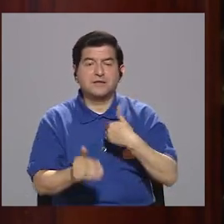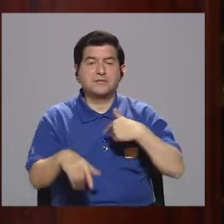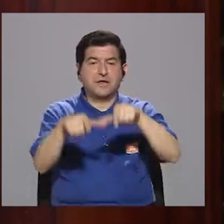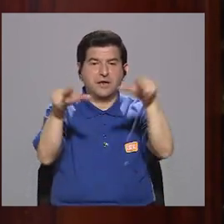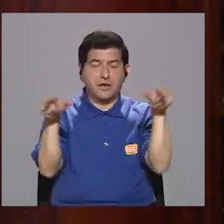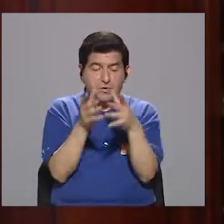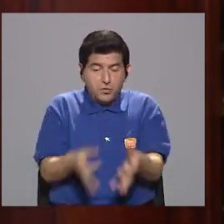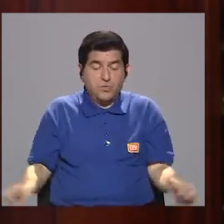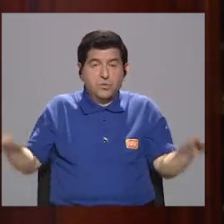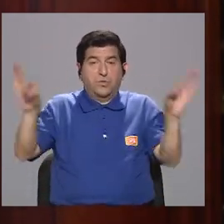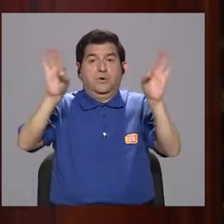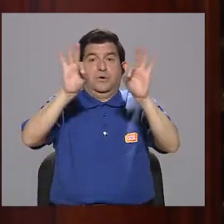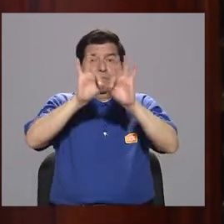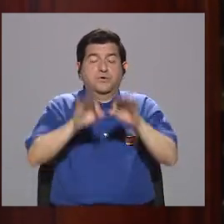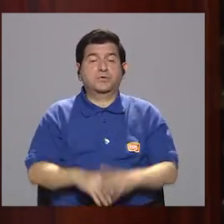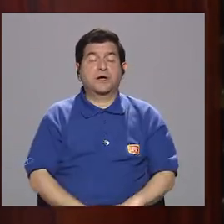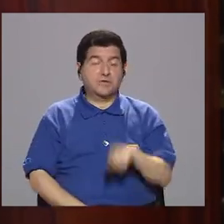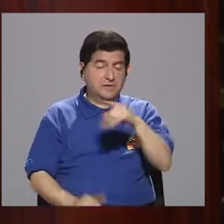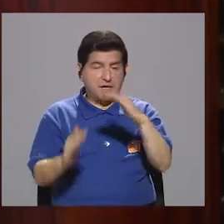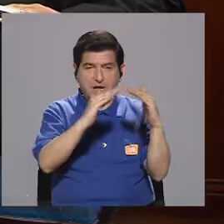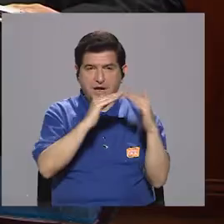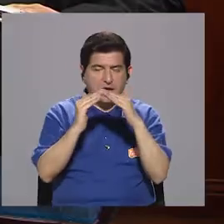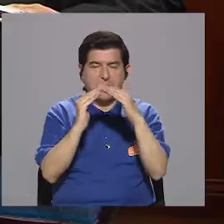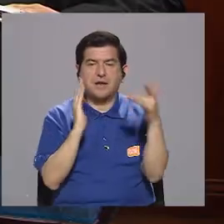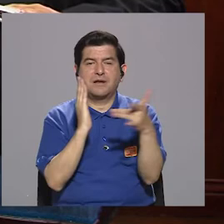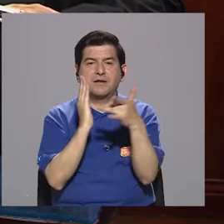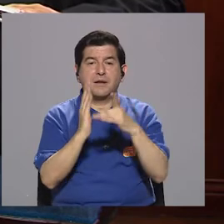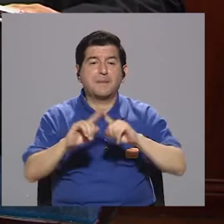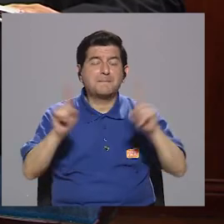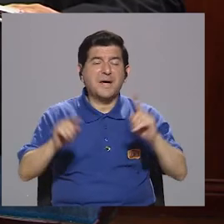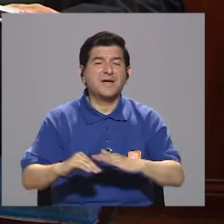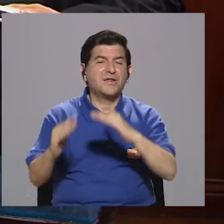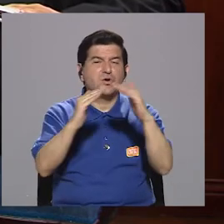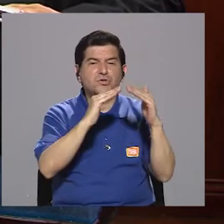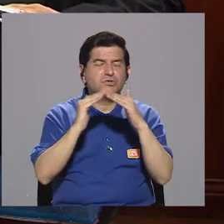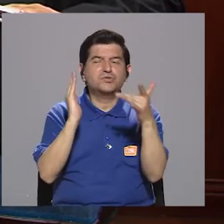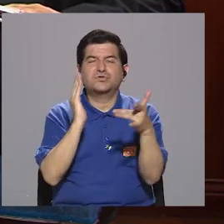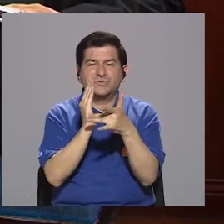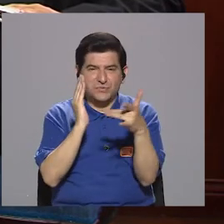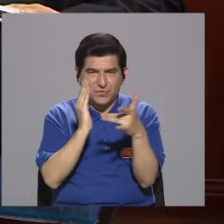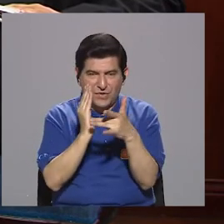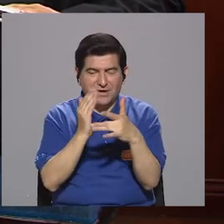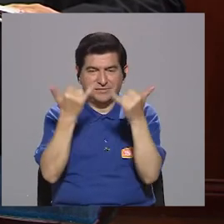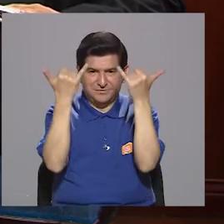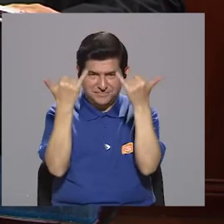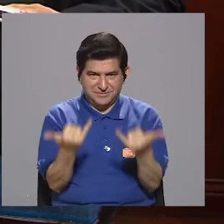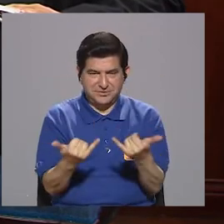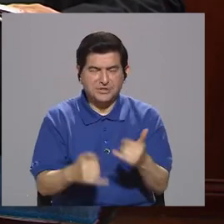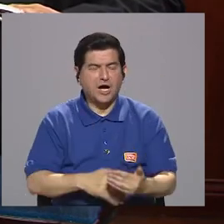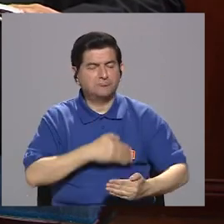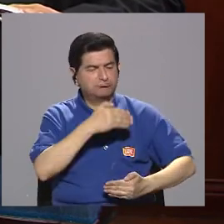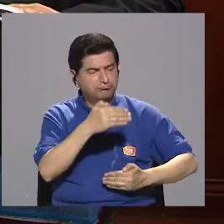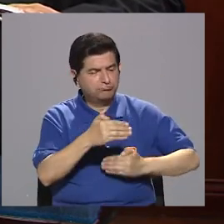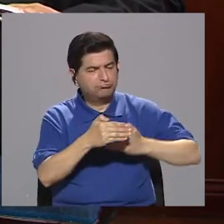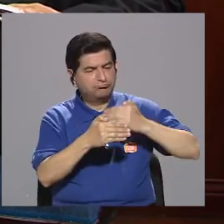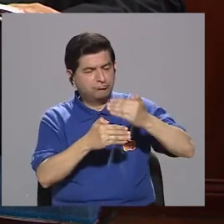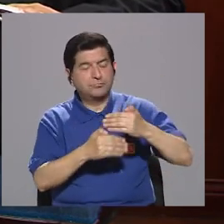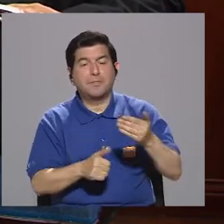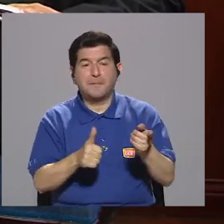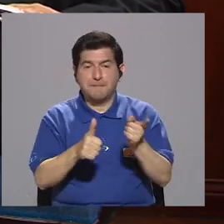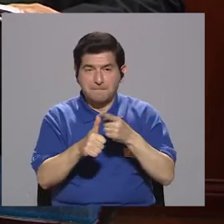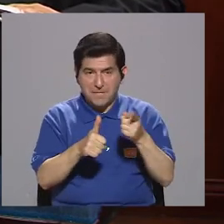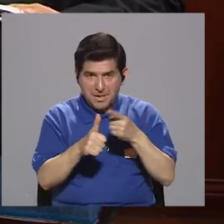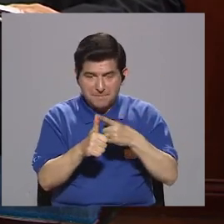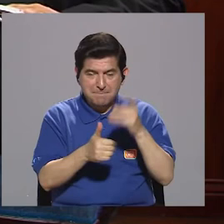tenga una sede importante en Ciudad Tecnológica. Pero esa Ciudad Tecnológica que ya ha venido caminando, ya tenemos un